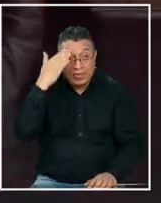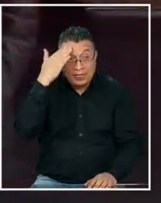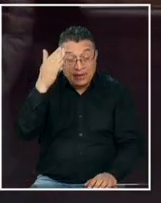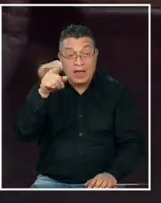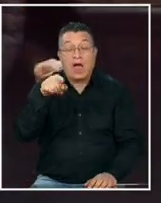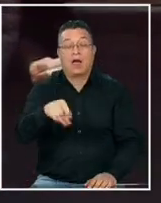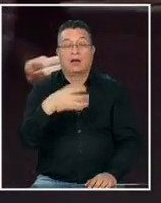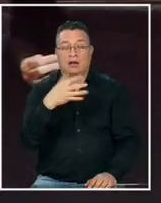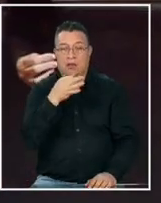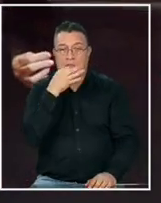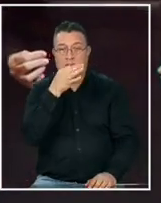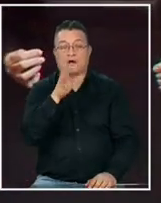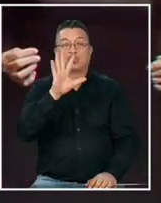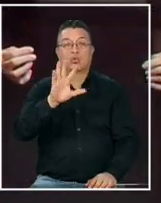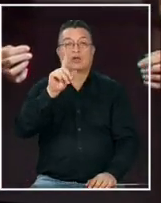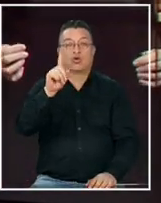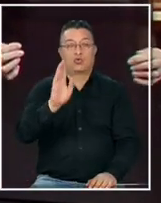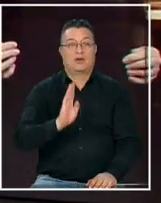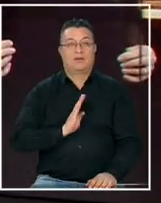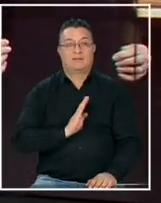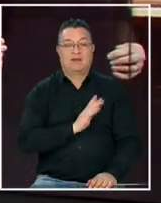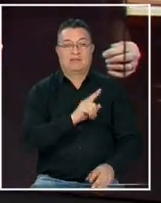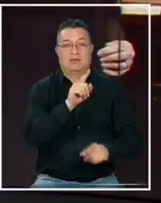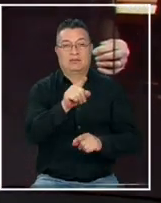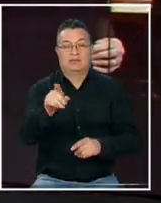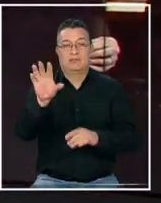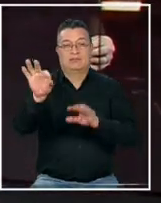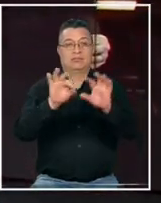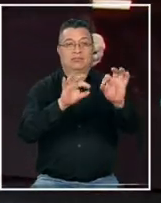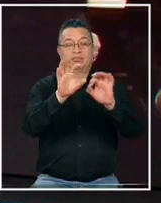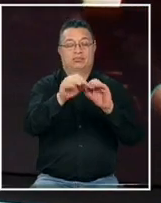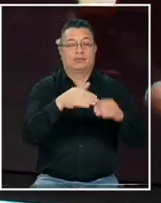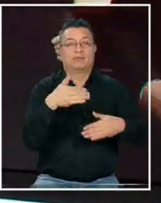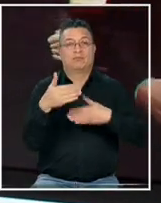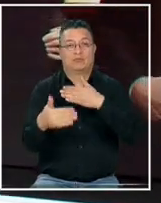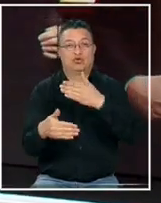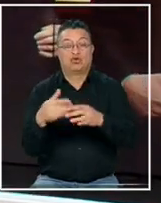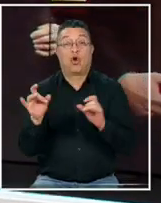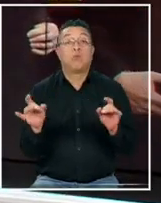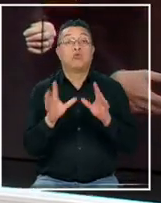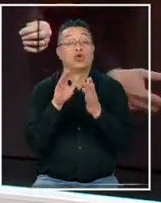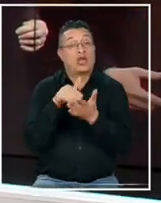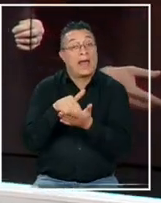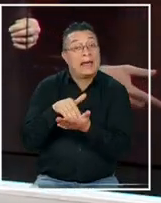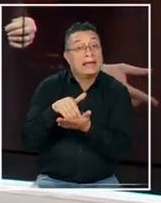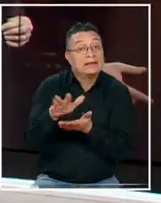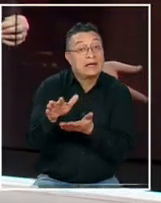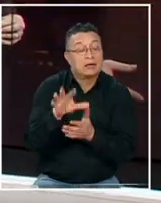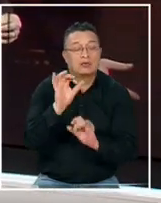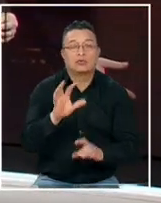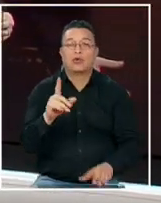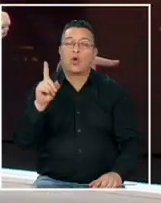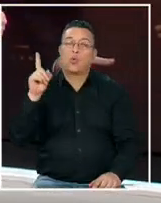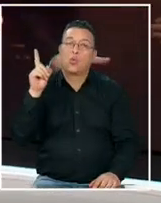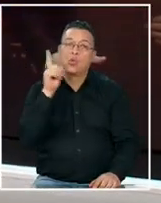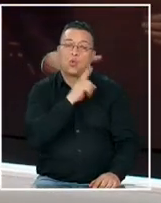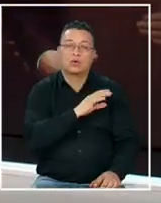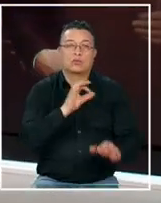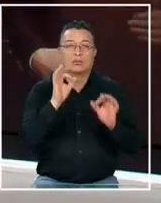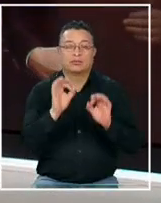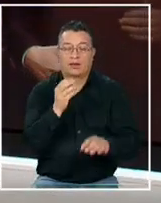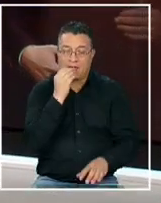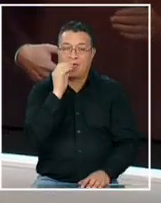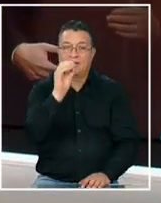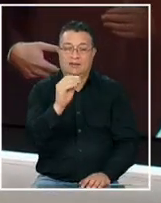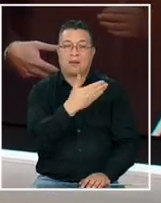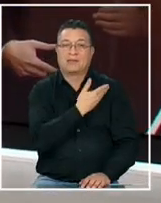proclamó a los 51 miembros de la instancia de cara a un proceso que si se rechaza sería el último, como lo adelantó